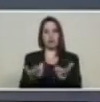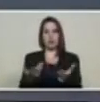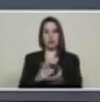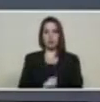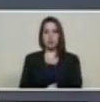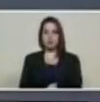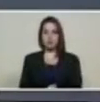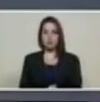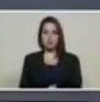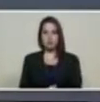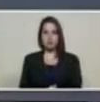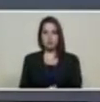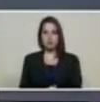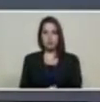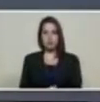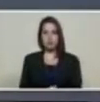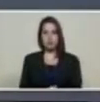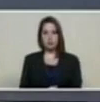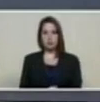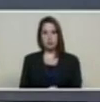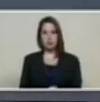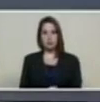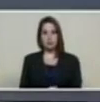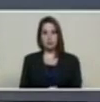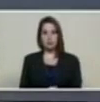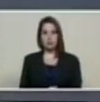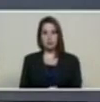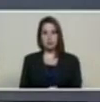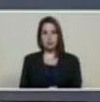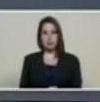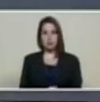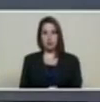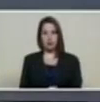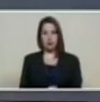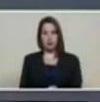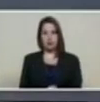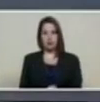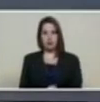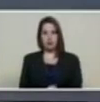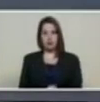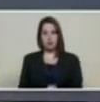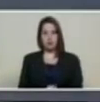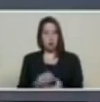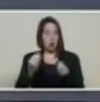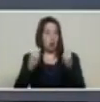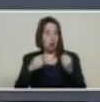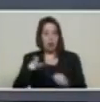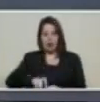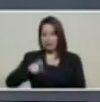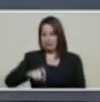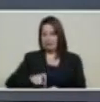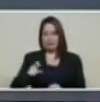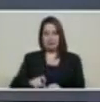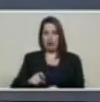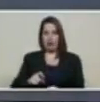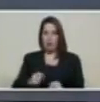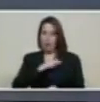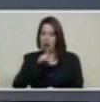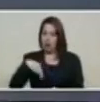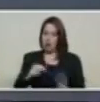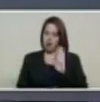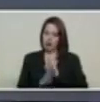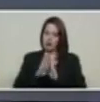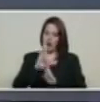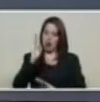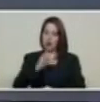de manera sustentable, como es necesario para el desarrollo del país. Y